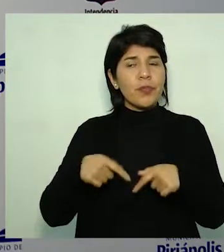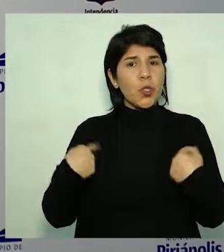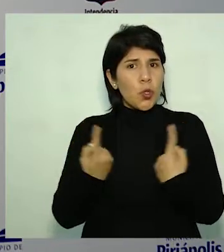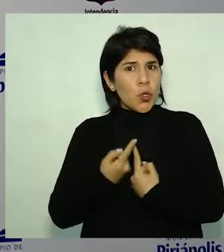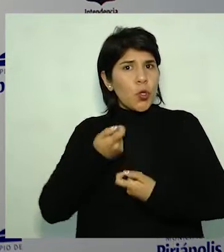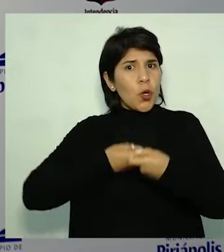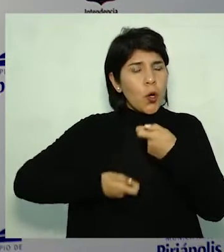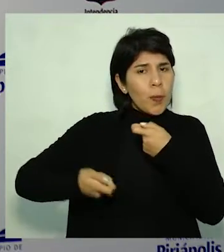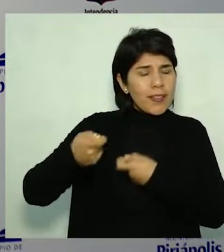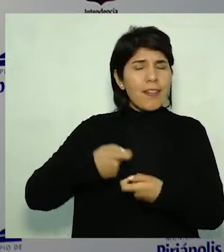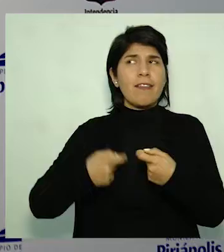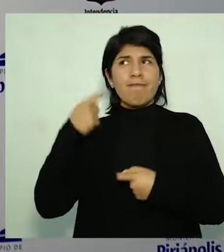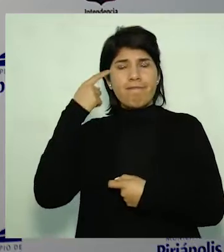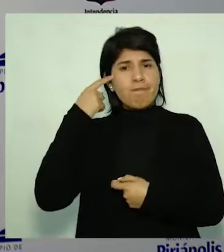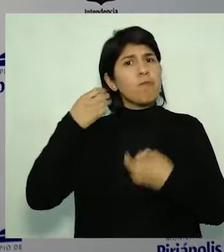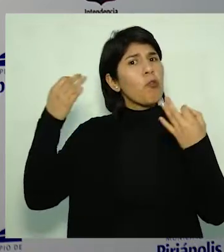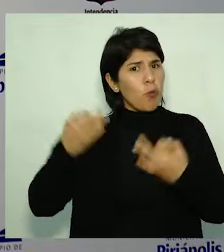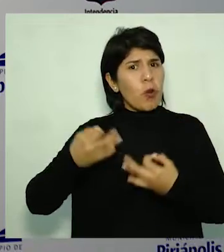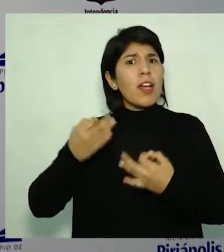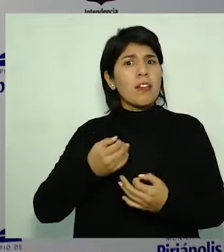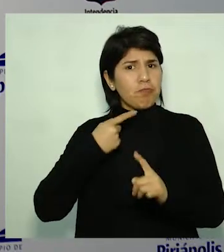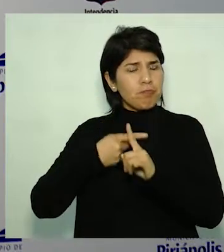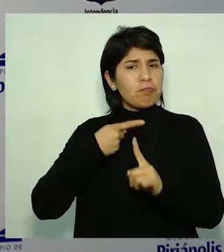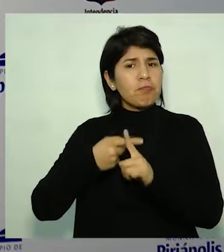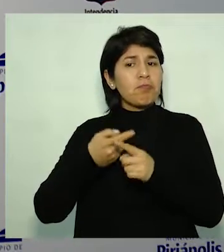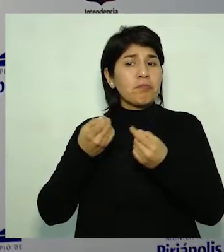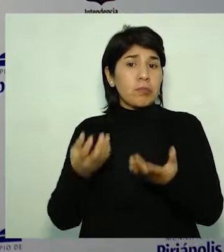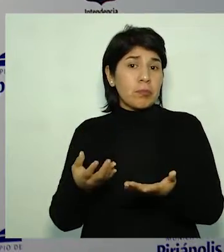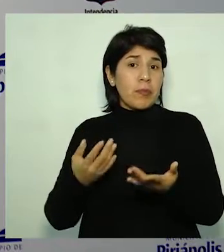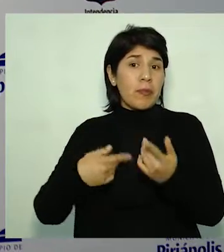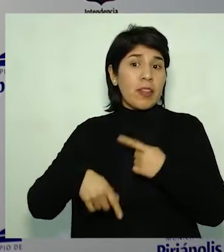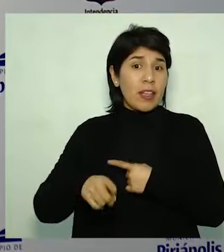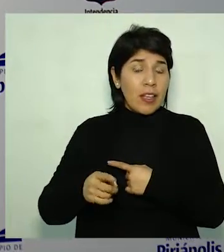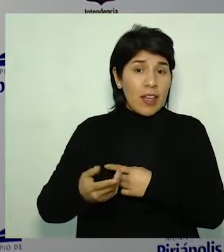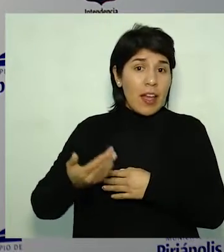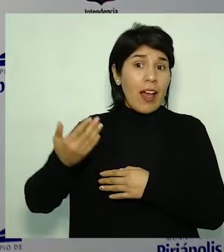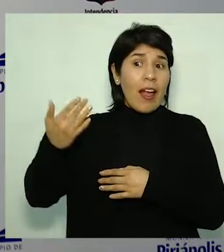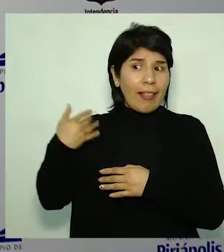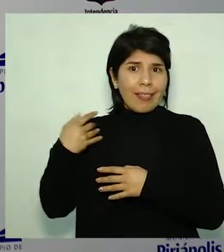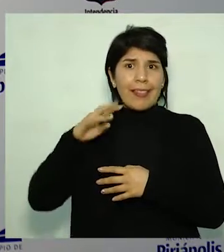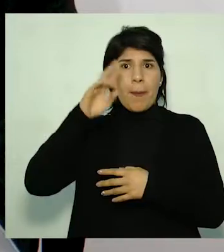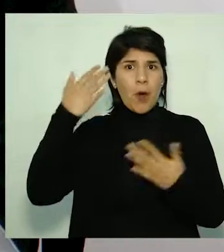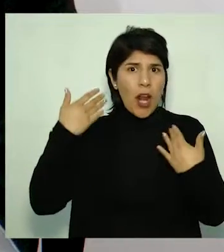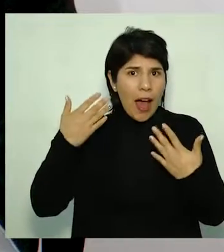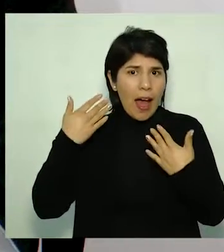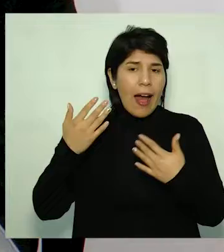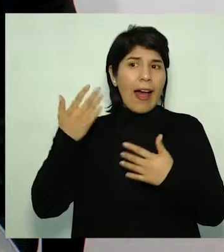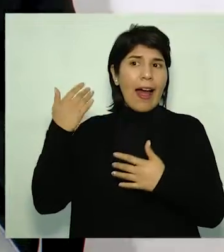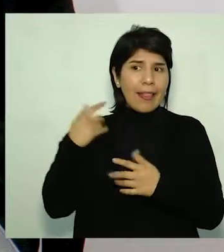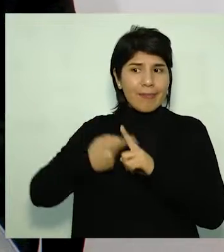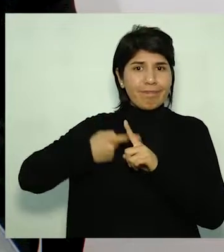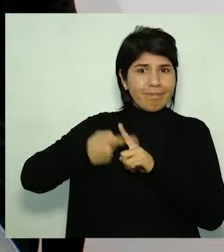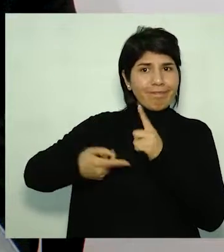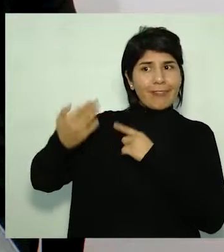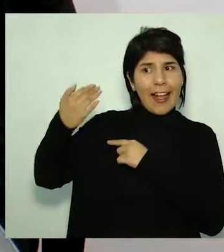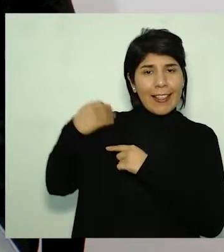A nosotros como comerciantes es algo que nos viene muy bien, en base a lo que vienen siendo estas últimas temporadas, estos últimos